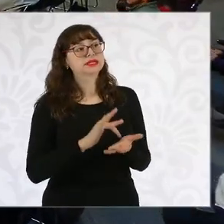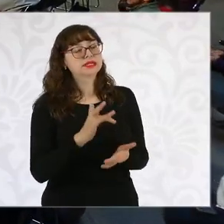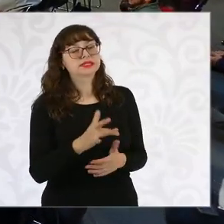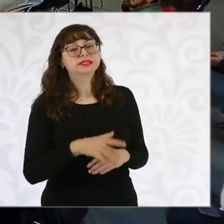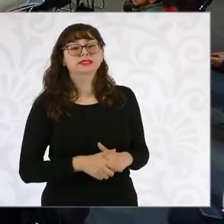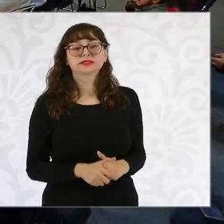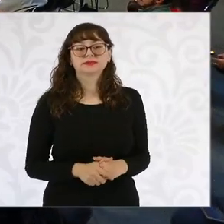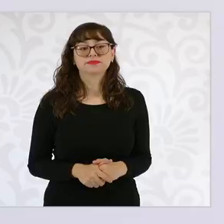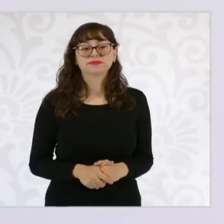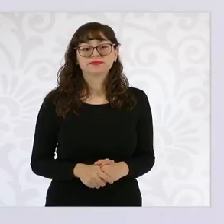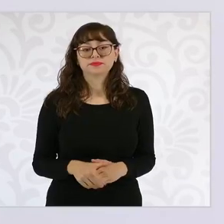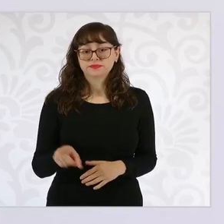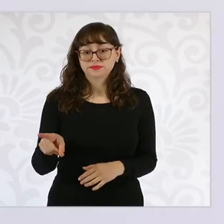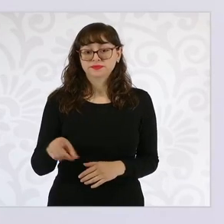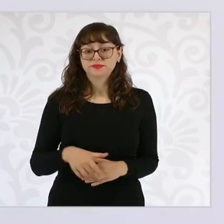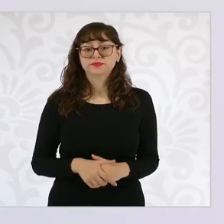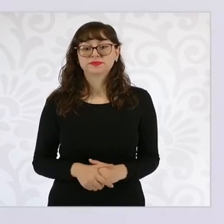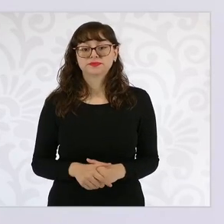A ver, por acá.